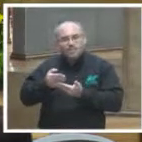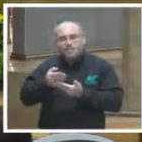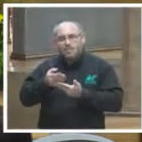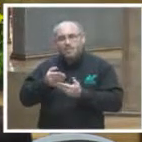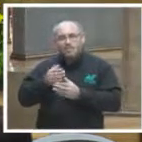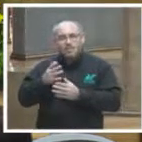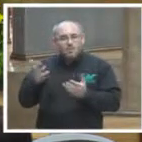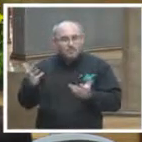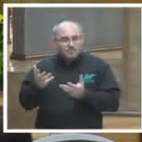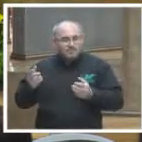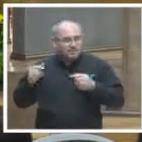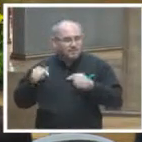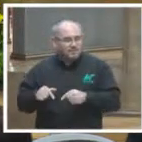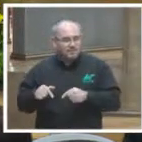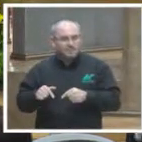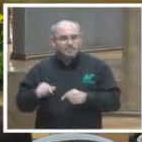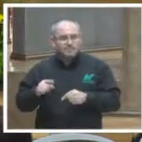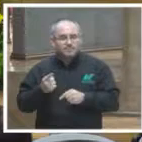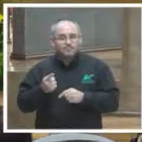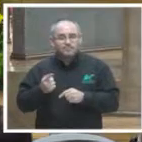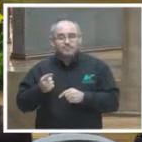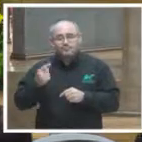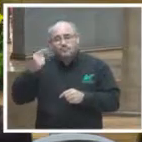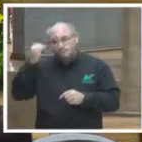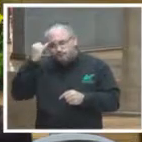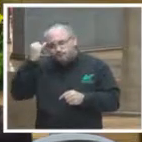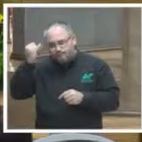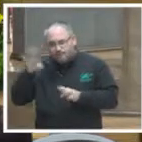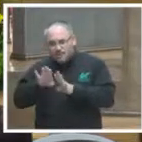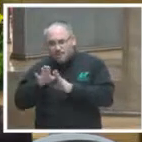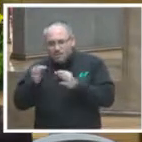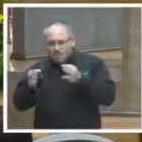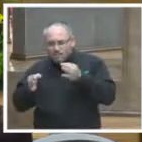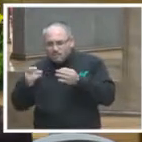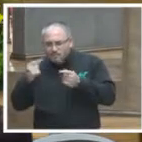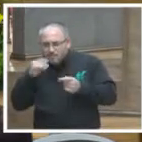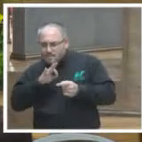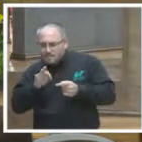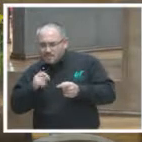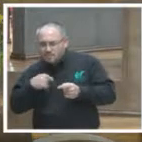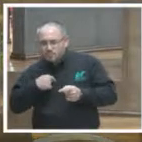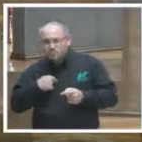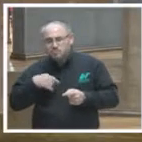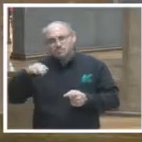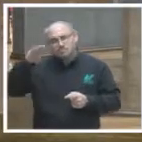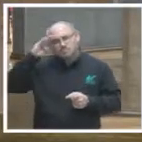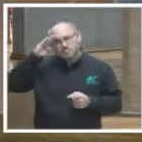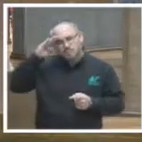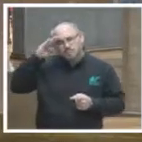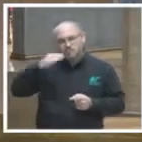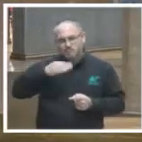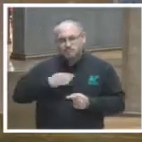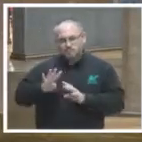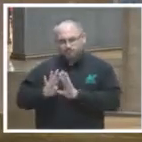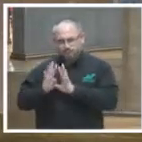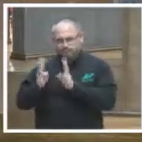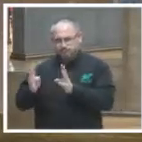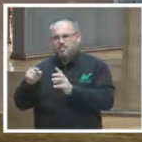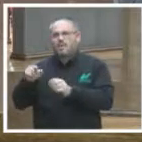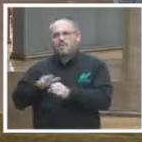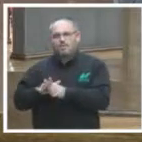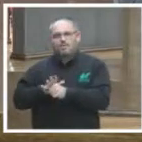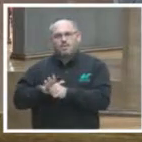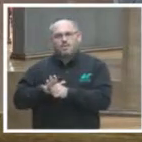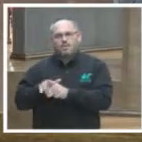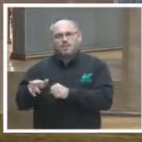que se produce son criterios judiciales yo asumiría que un buen tribunal es aquel que